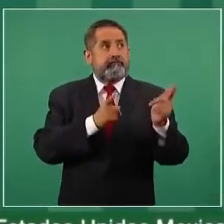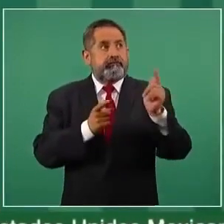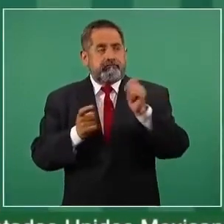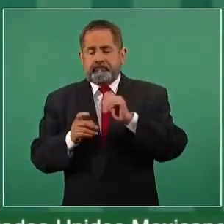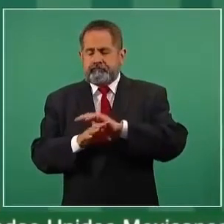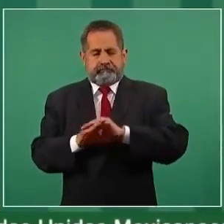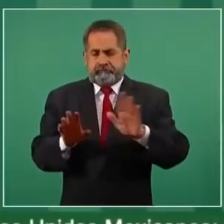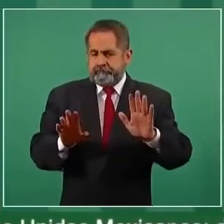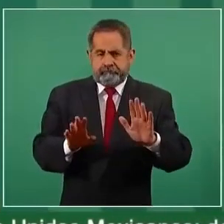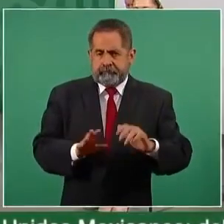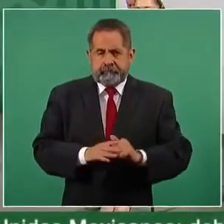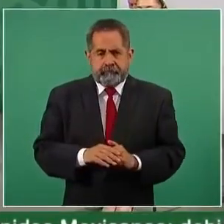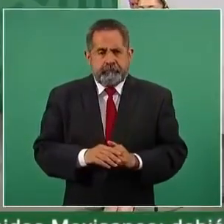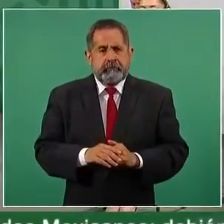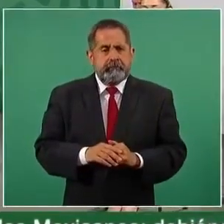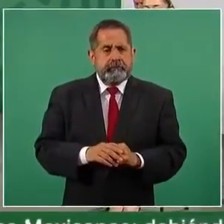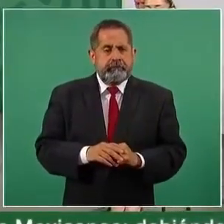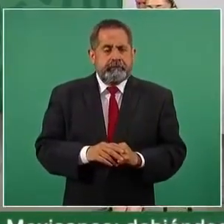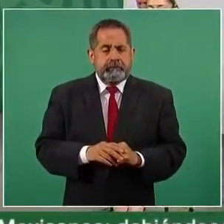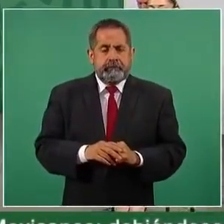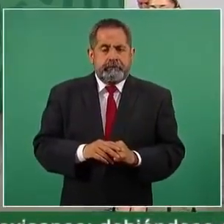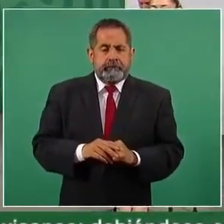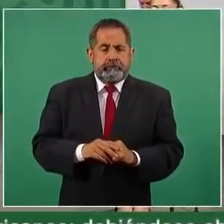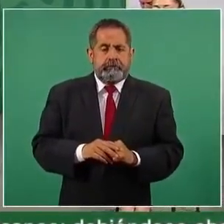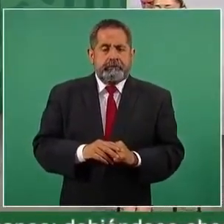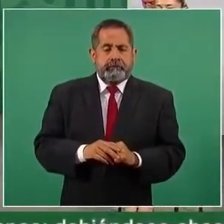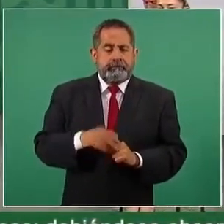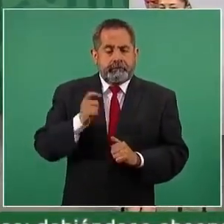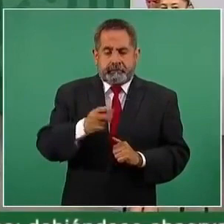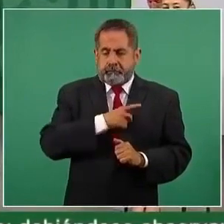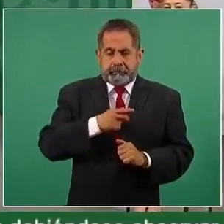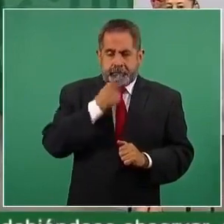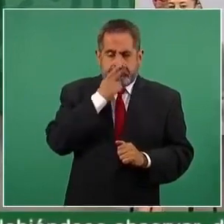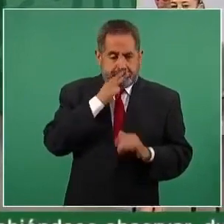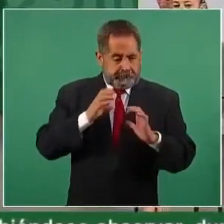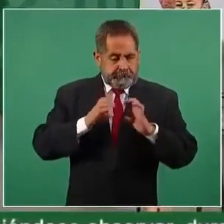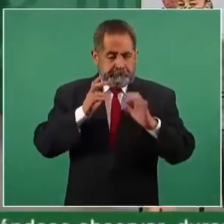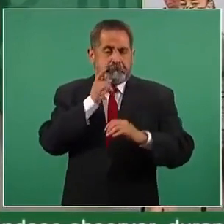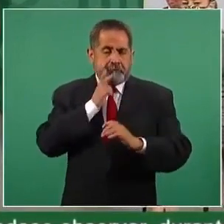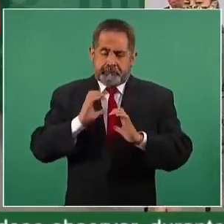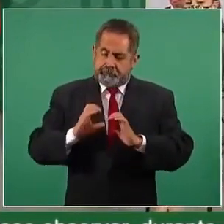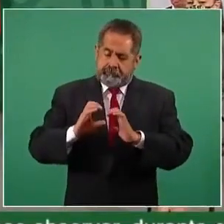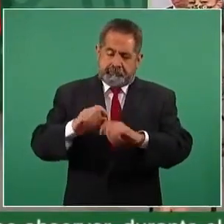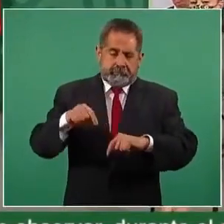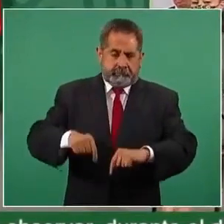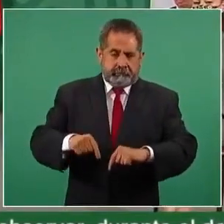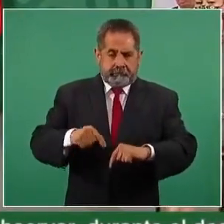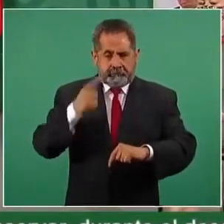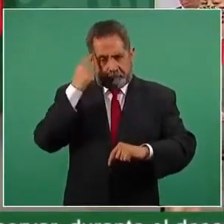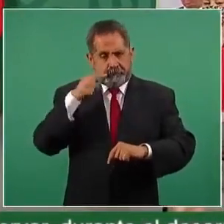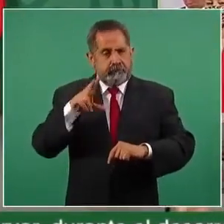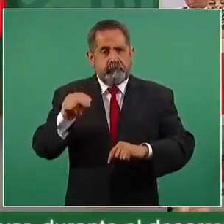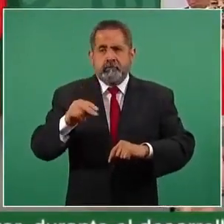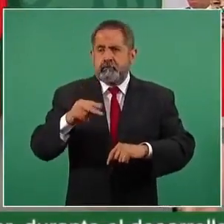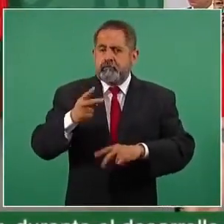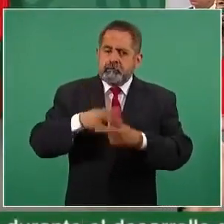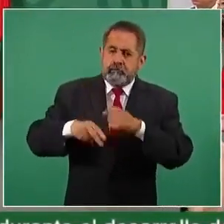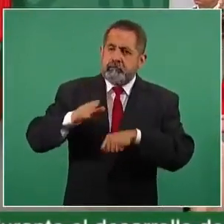que debe cuidarse para que no haya